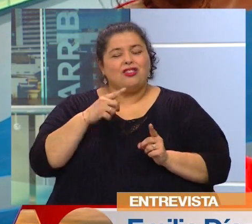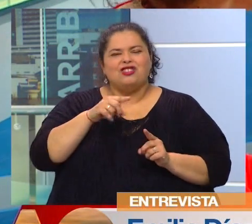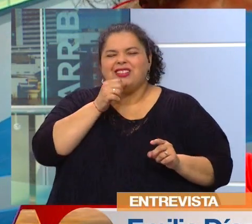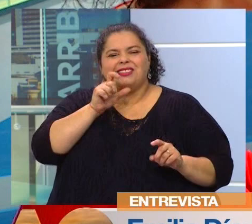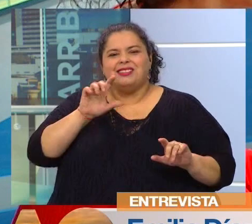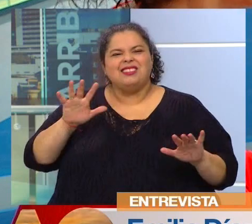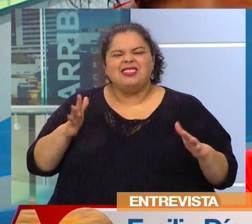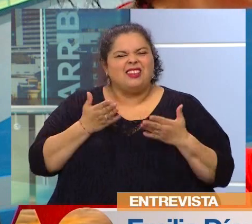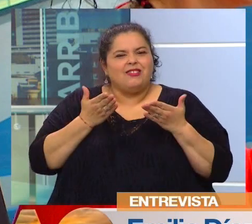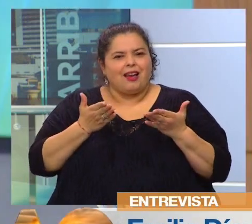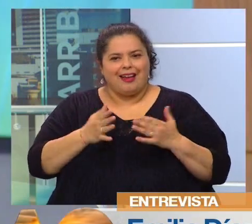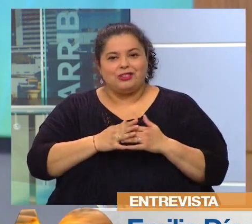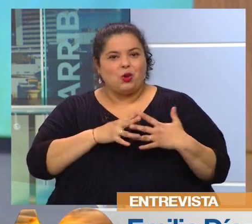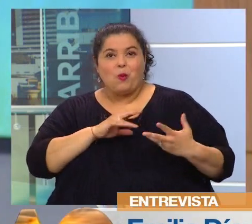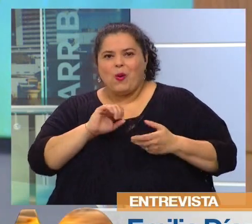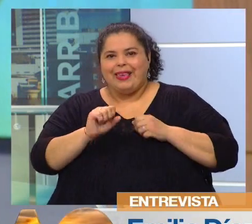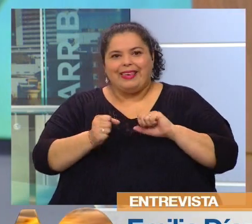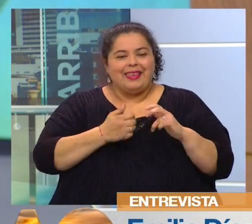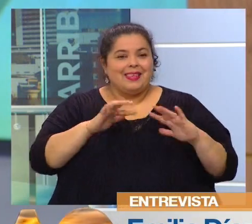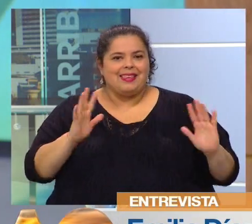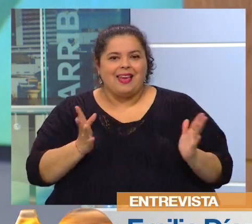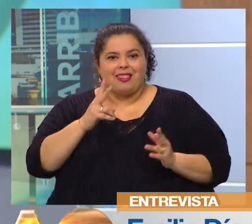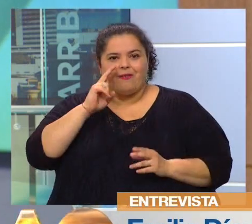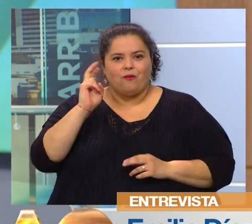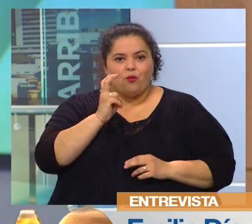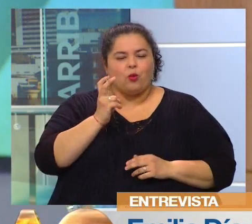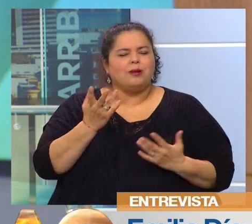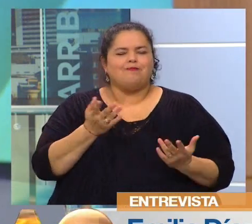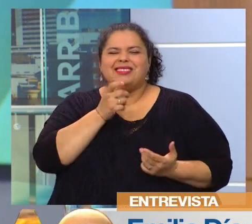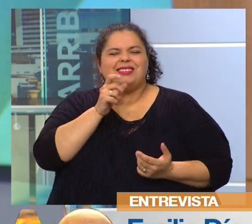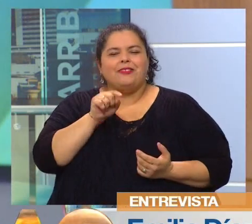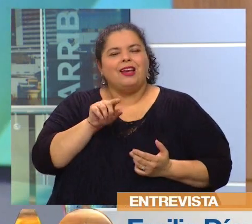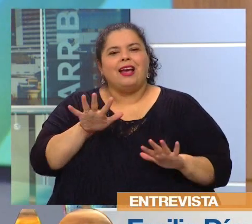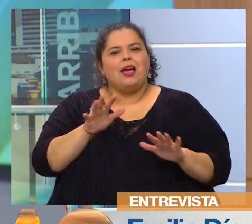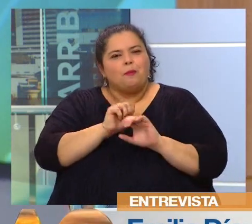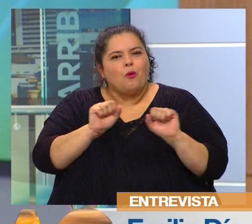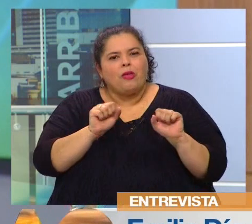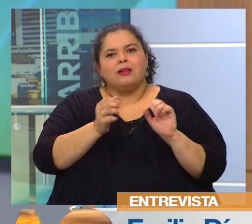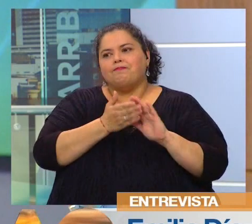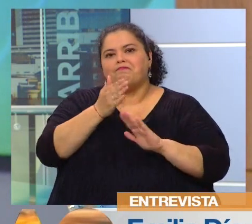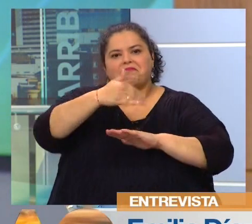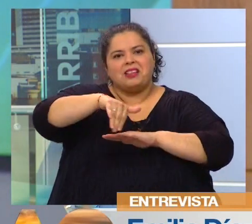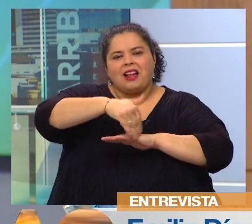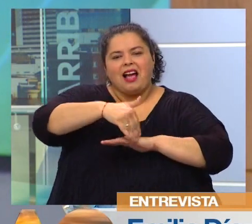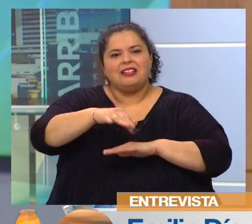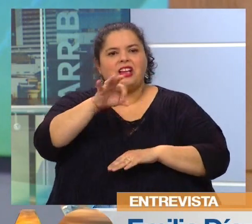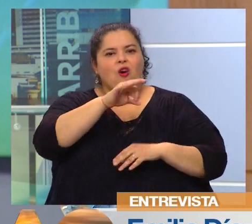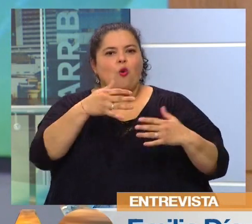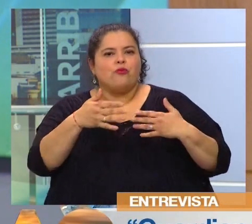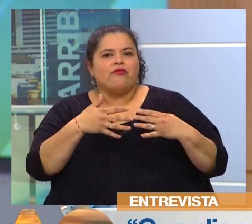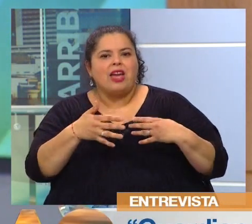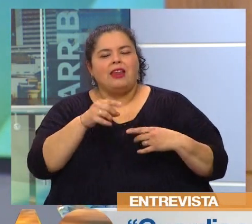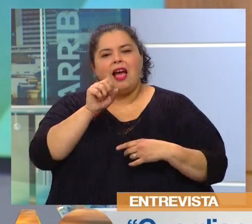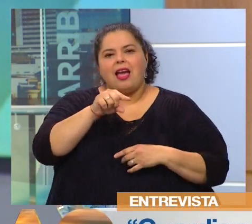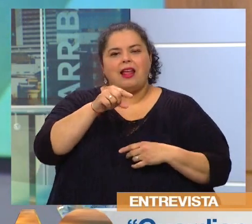quiere decir todo eso? Quiere decir que vos podés ir caminando por la calle, podés andar por una feria en Montevideo, te